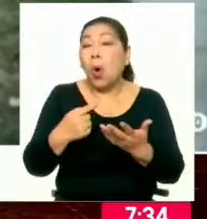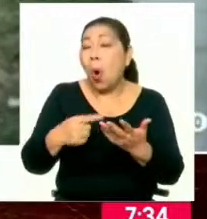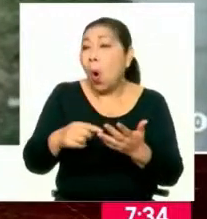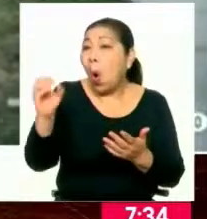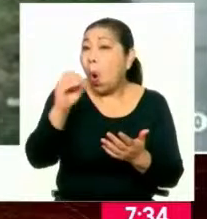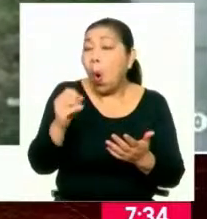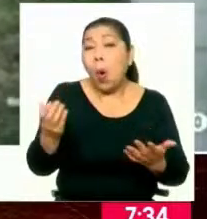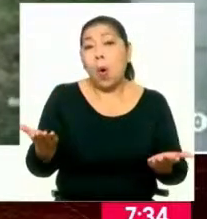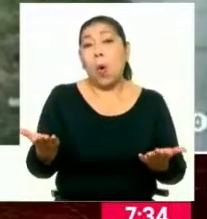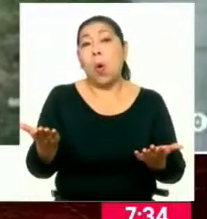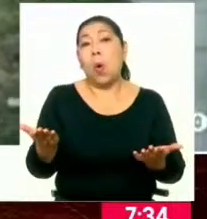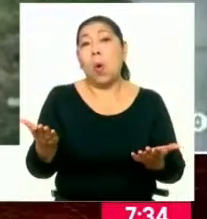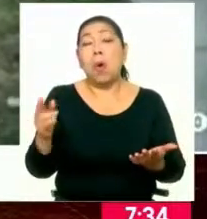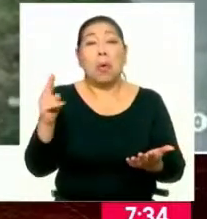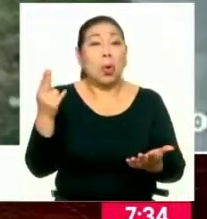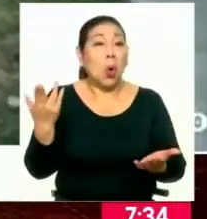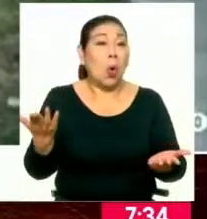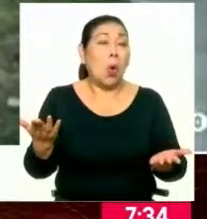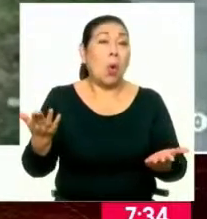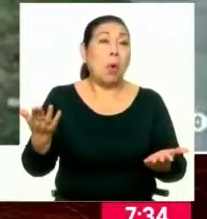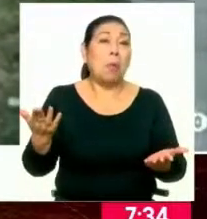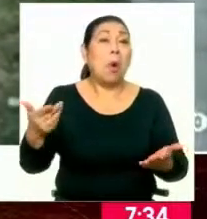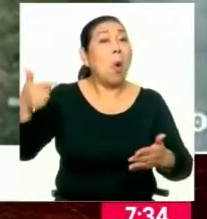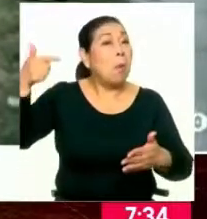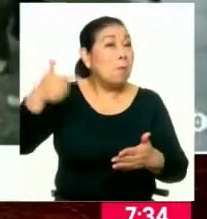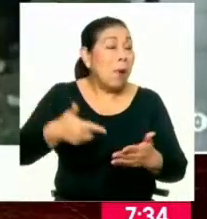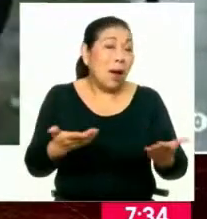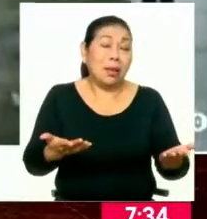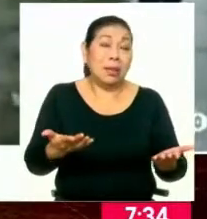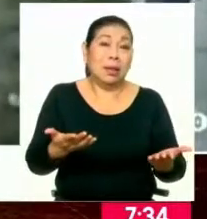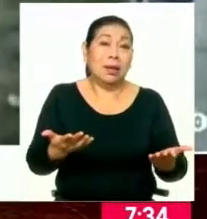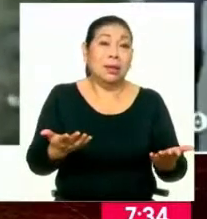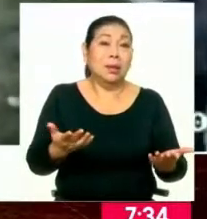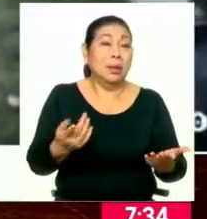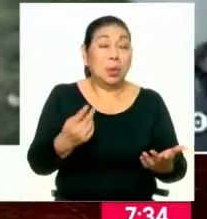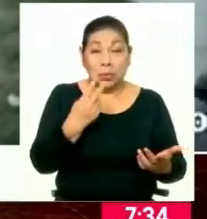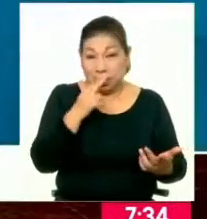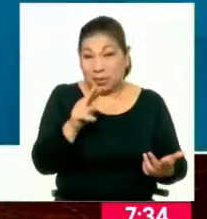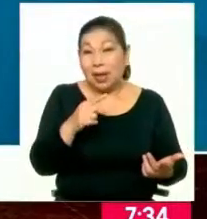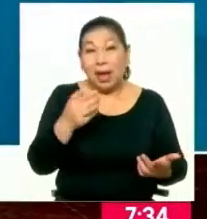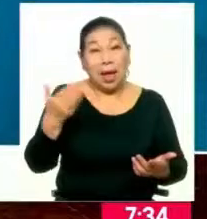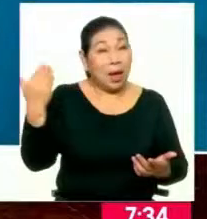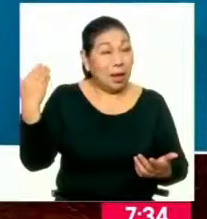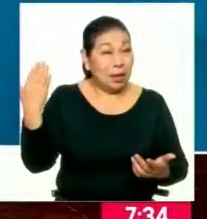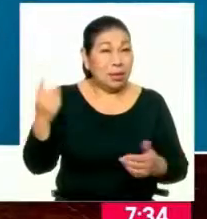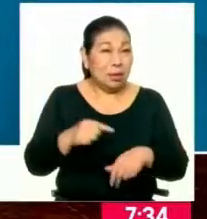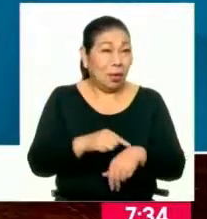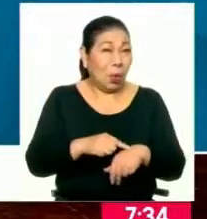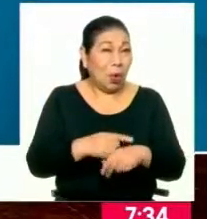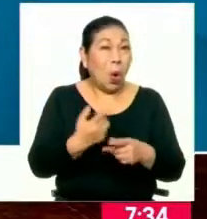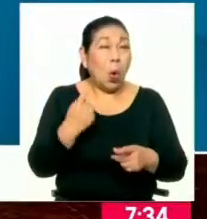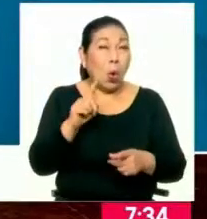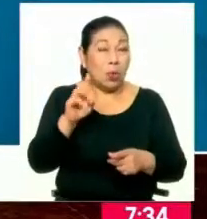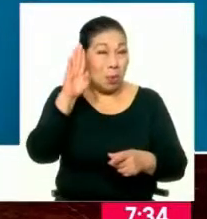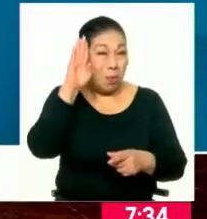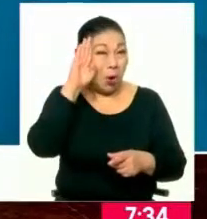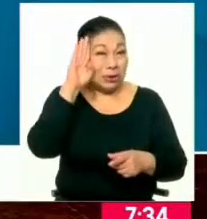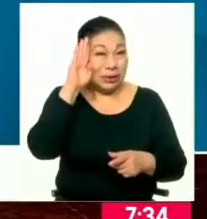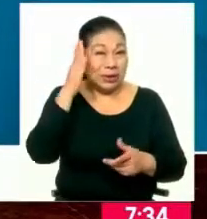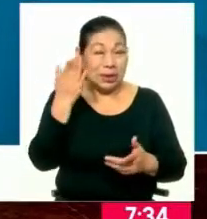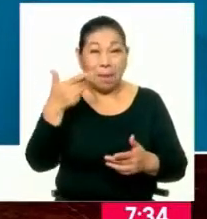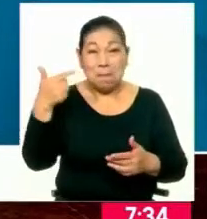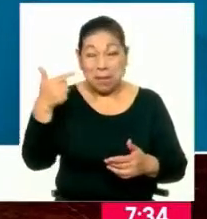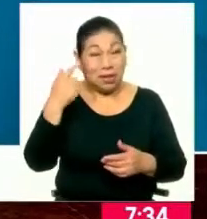o incluso de un crimen o asesinato, como ha sucedido, como usted bien señala, hace pocas horas nada más contra uno de nuestros